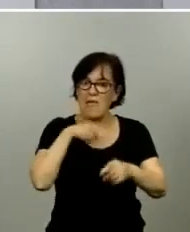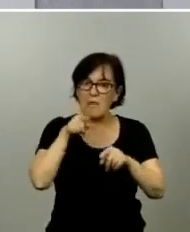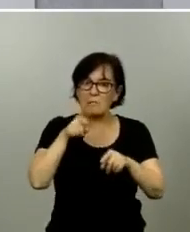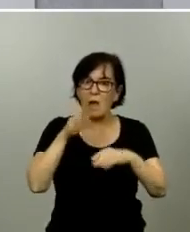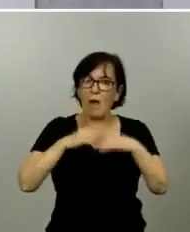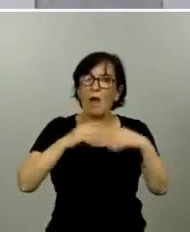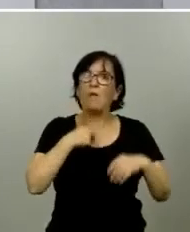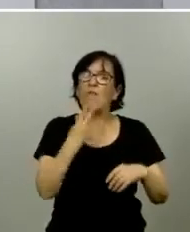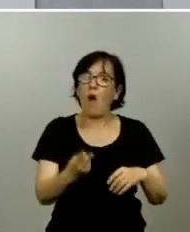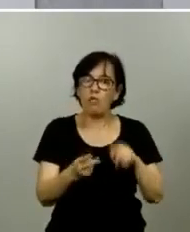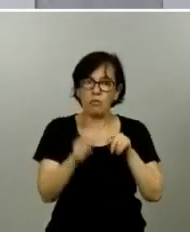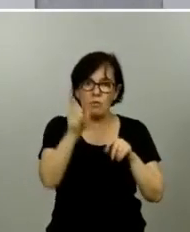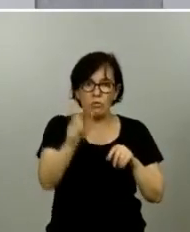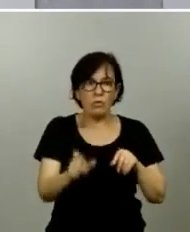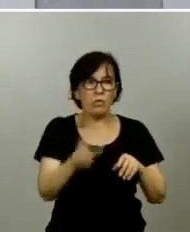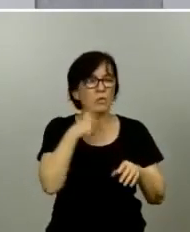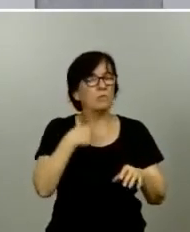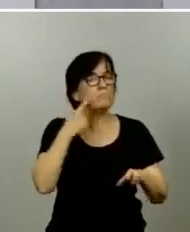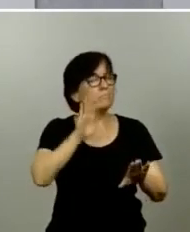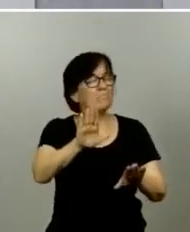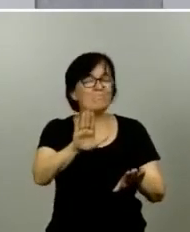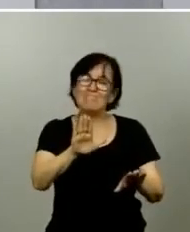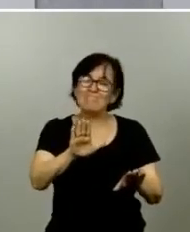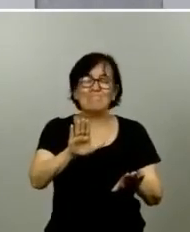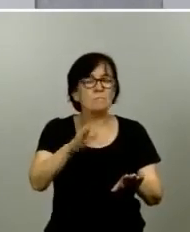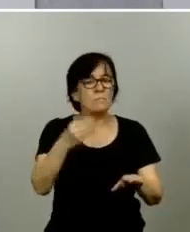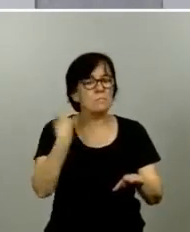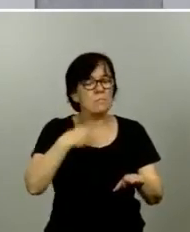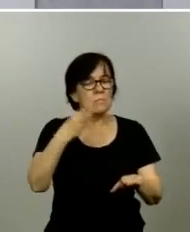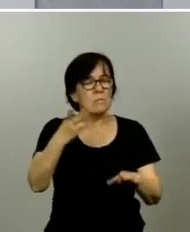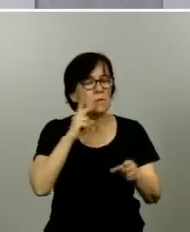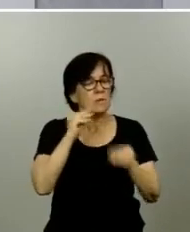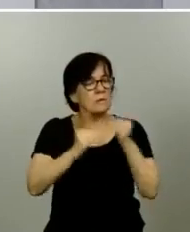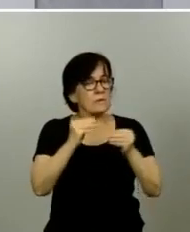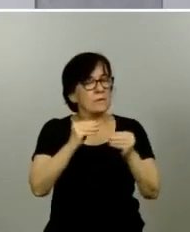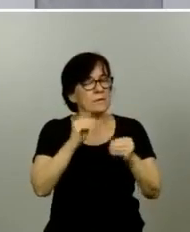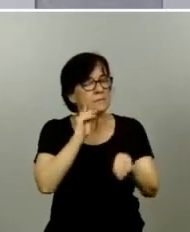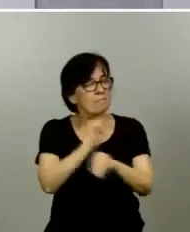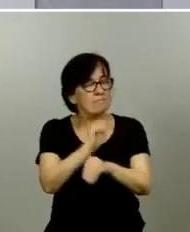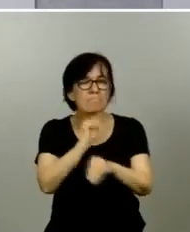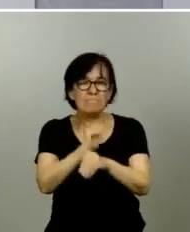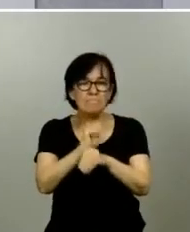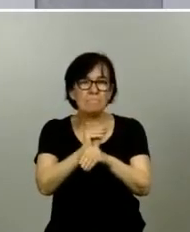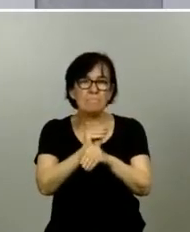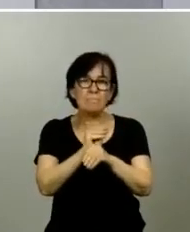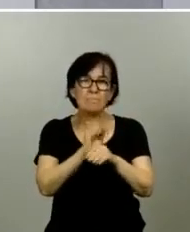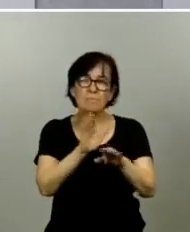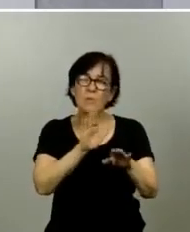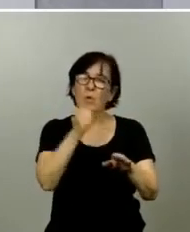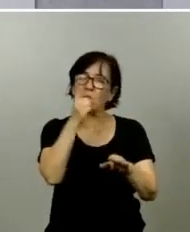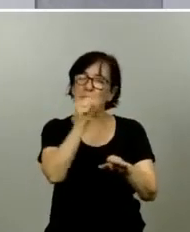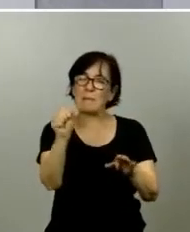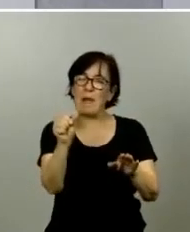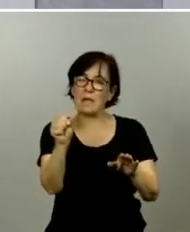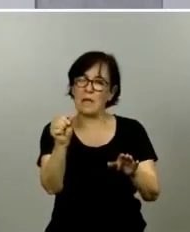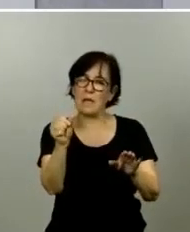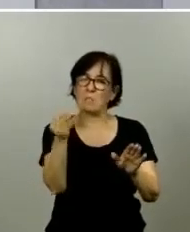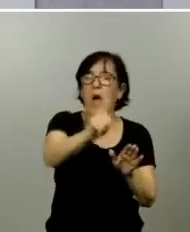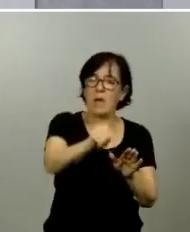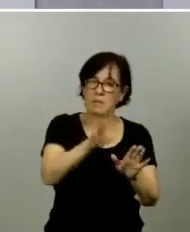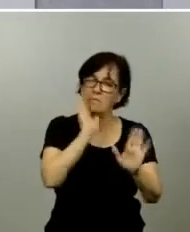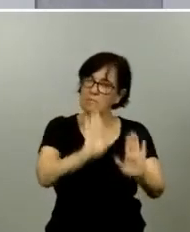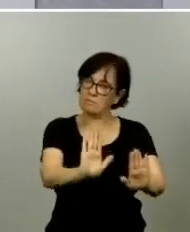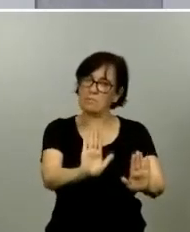diciéndonos que creía prudente estabilizar esta zona sanitaria una semana más en la fase en la que está